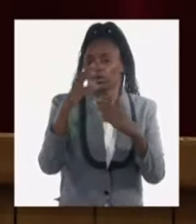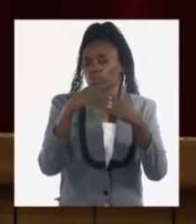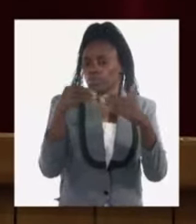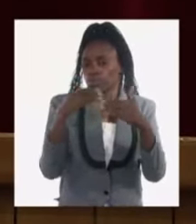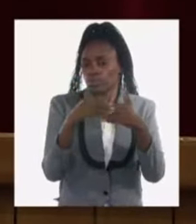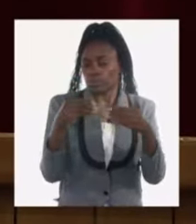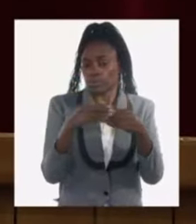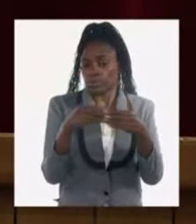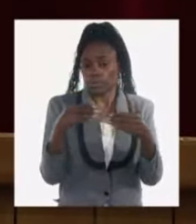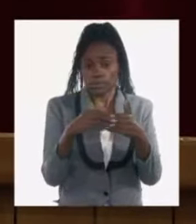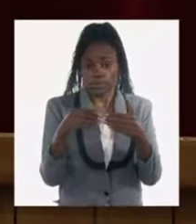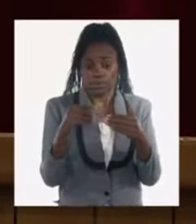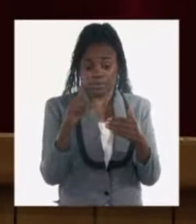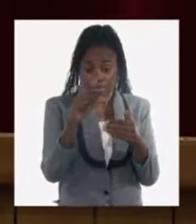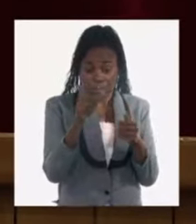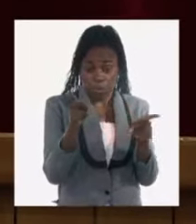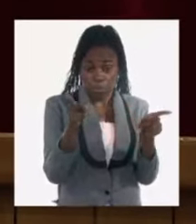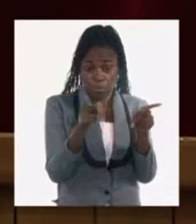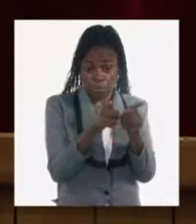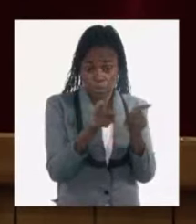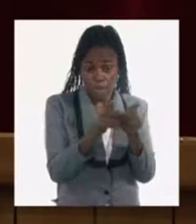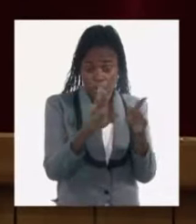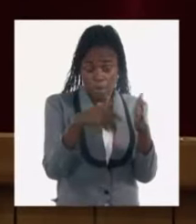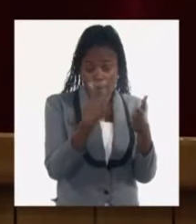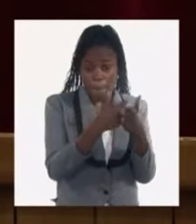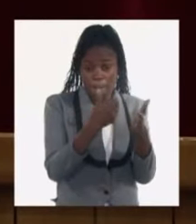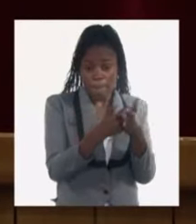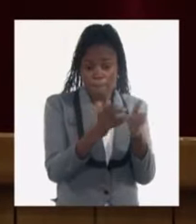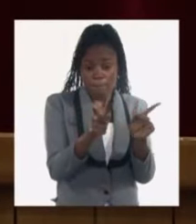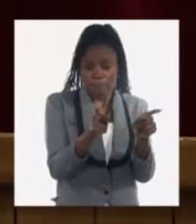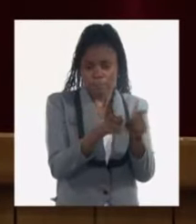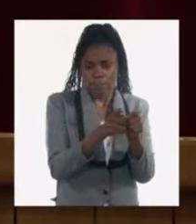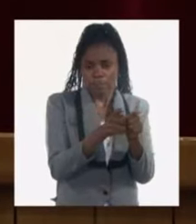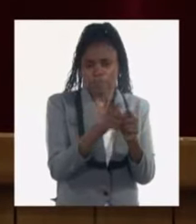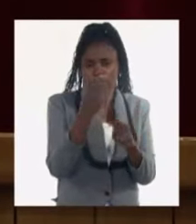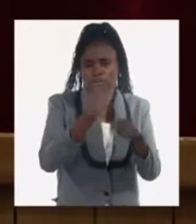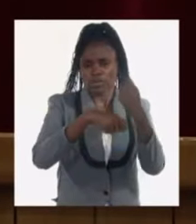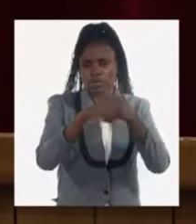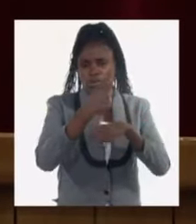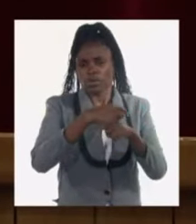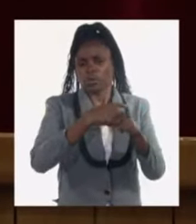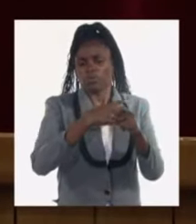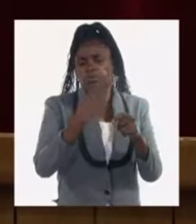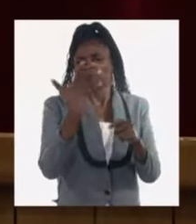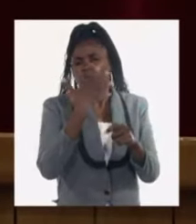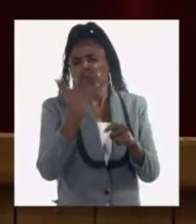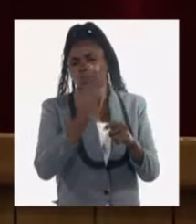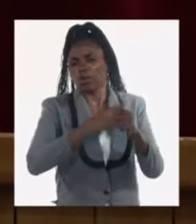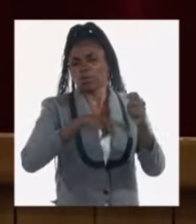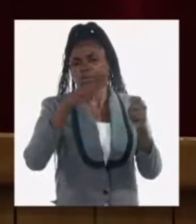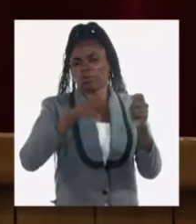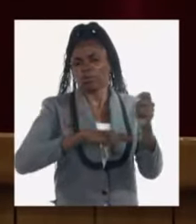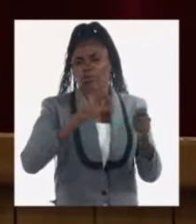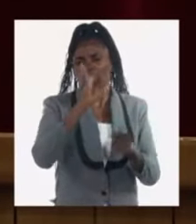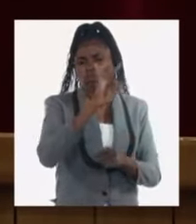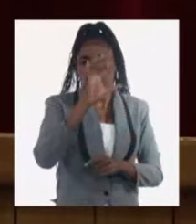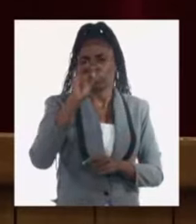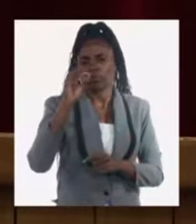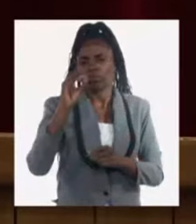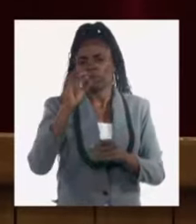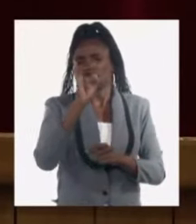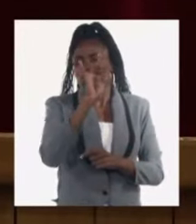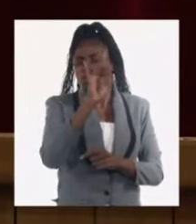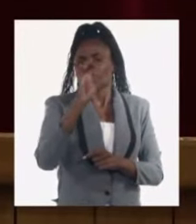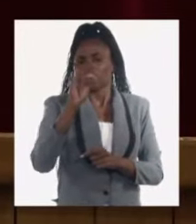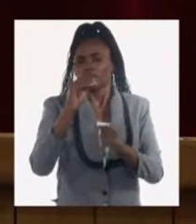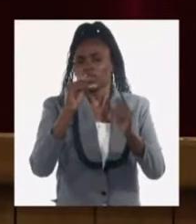de ellos las micro pequeñas y medianas empresas están reportando importaciones por valores ascendentes a 772